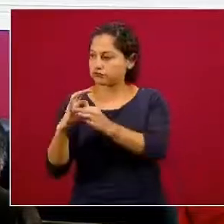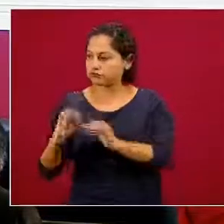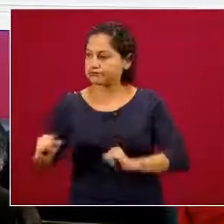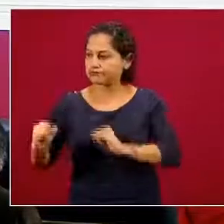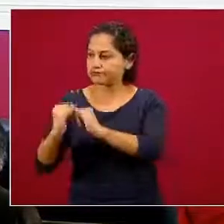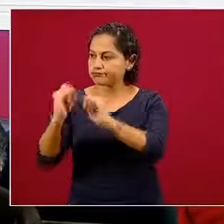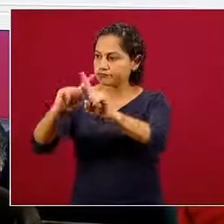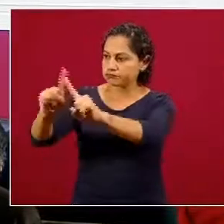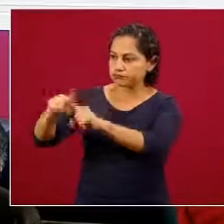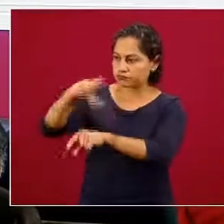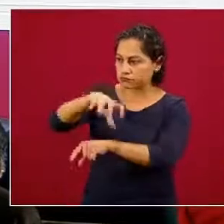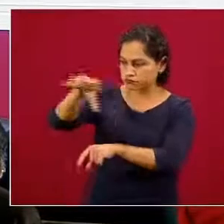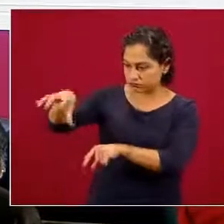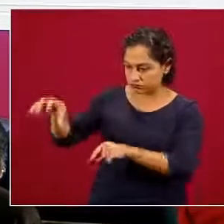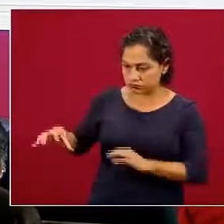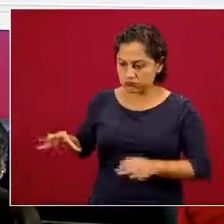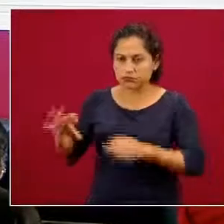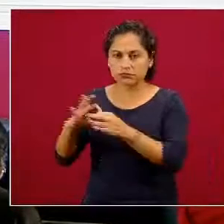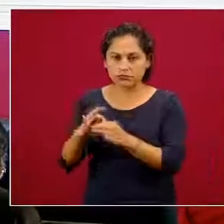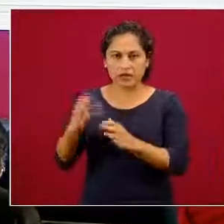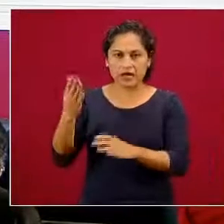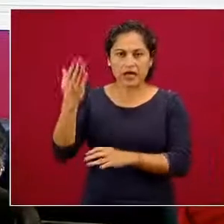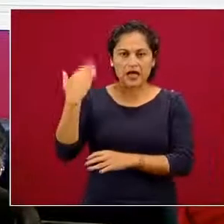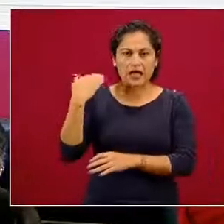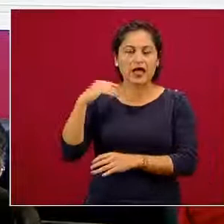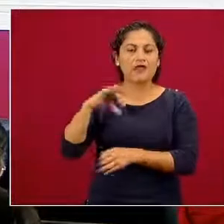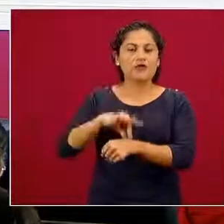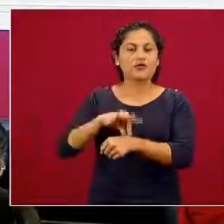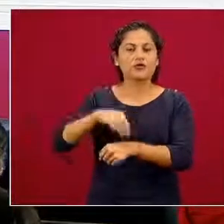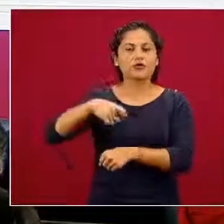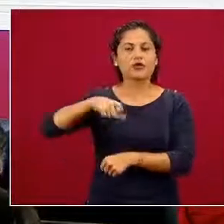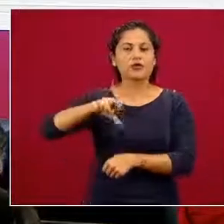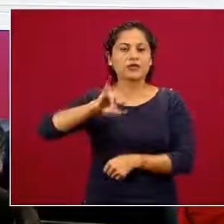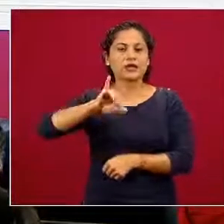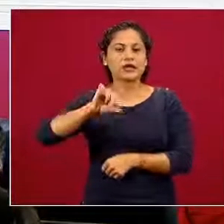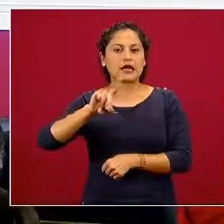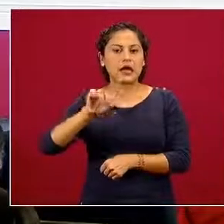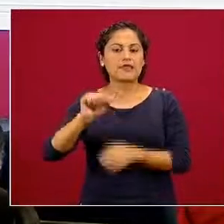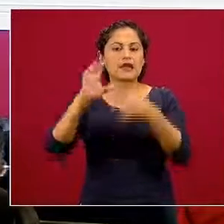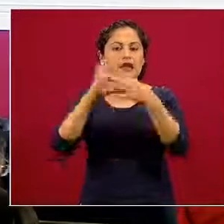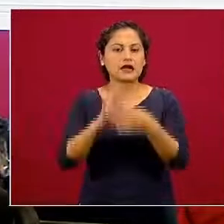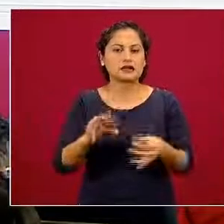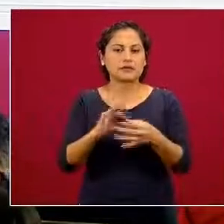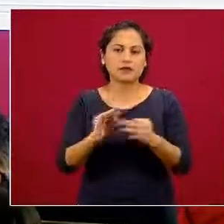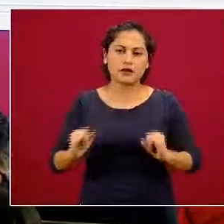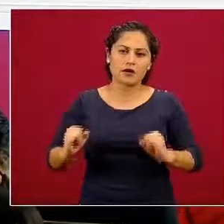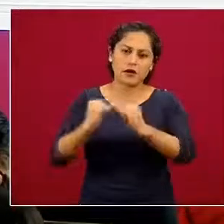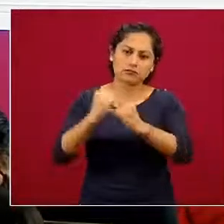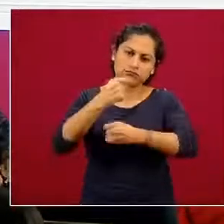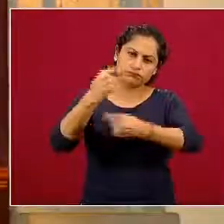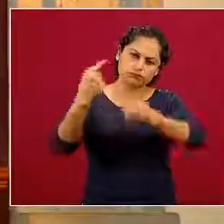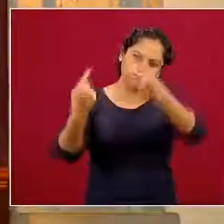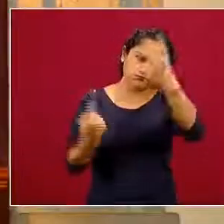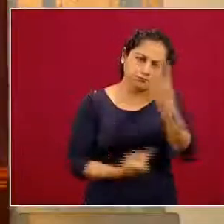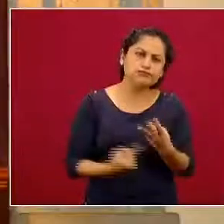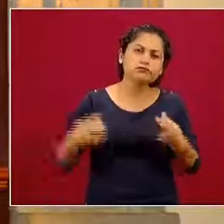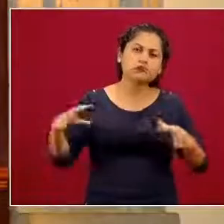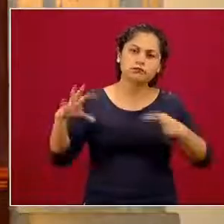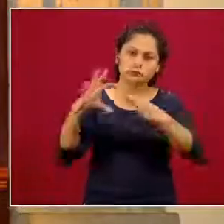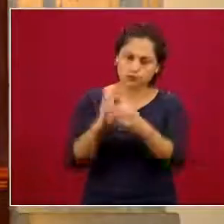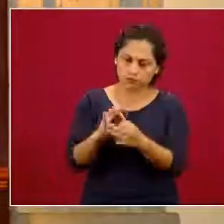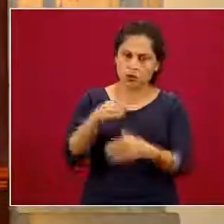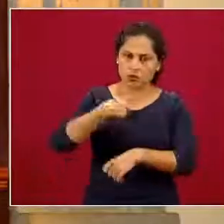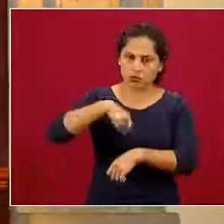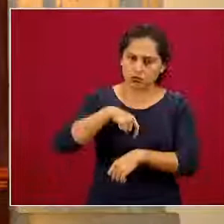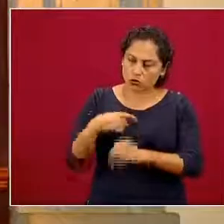con los diferentes sectores. Ya el doctor Quijada nos platicaba acerca de todas las dependencias que están involucradas, con las que